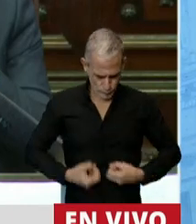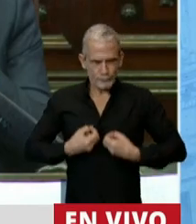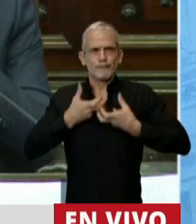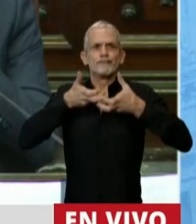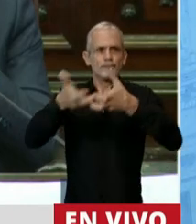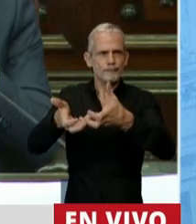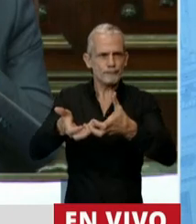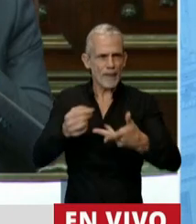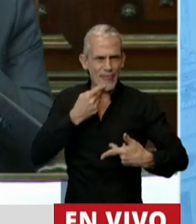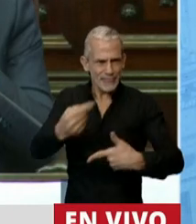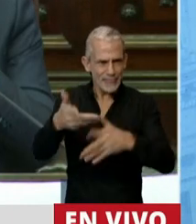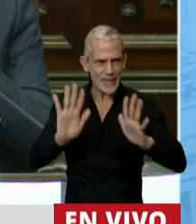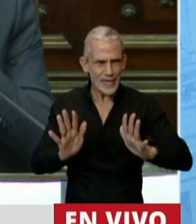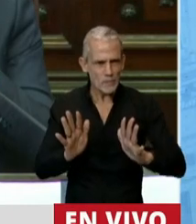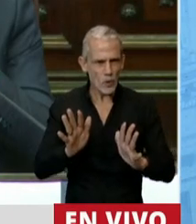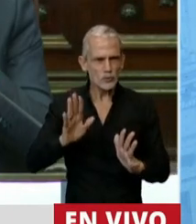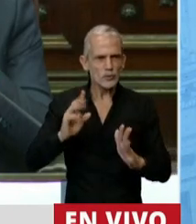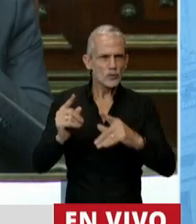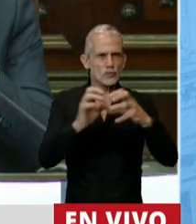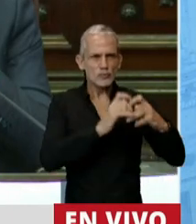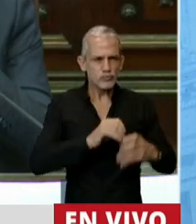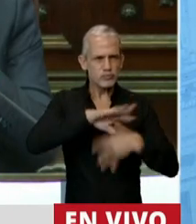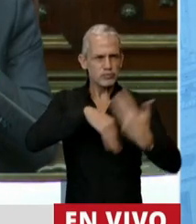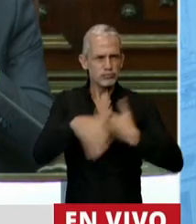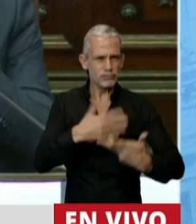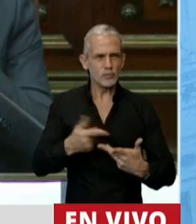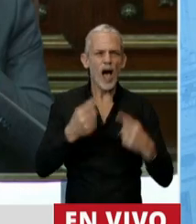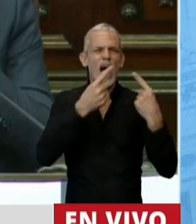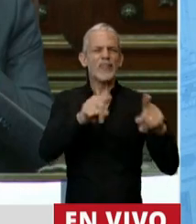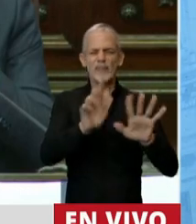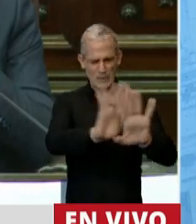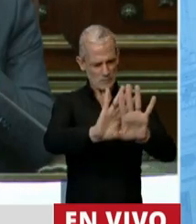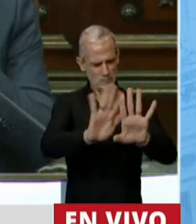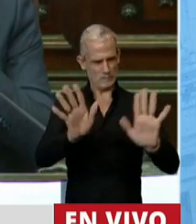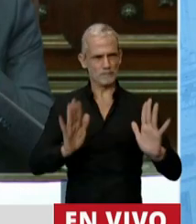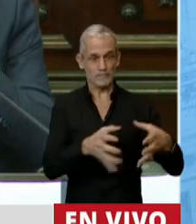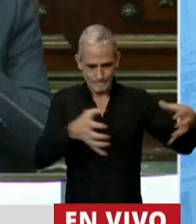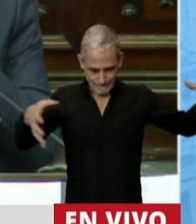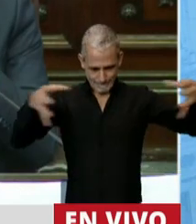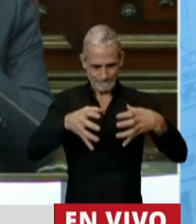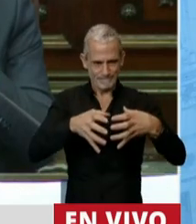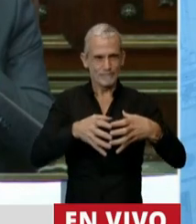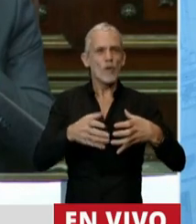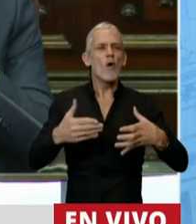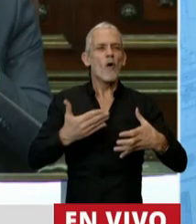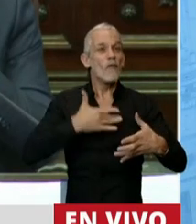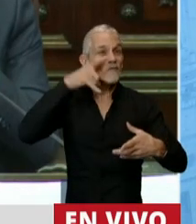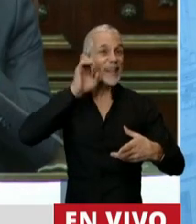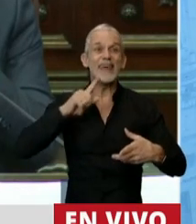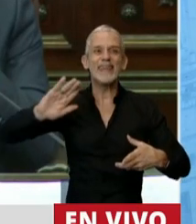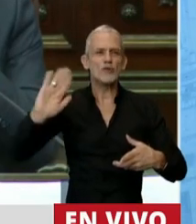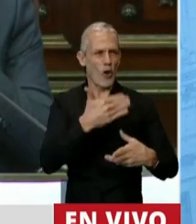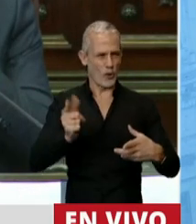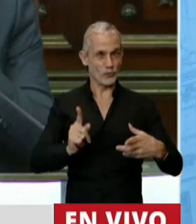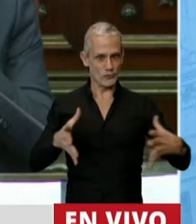también la que nos permitió dejar nuestras diferencias de lado y construir este gran frente de todos y tener una alternativa